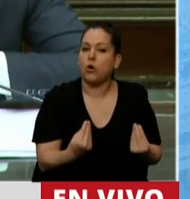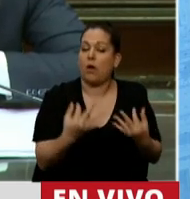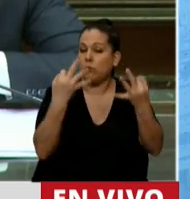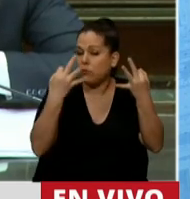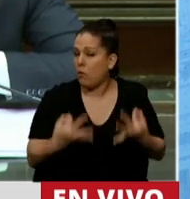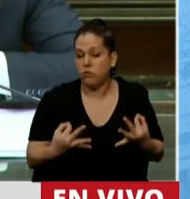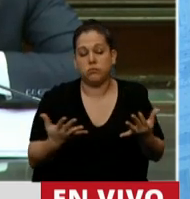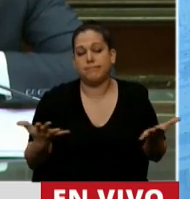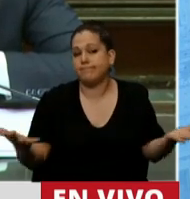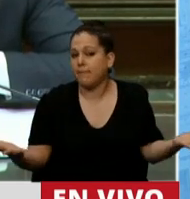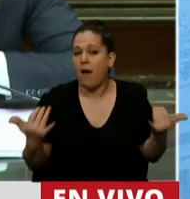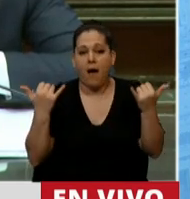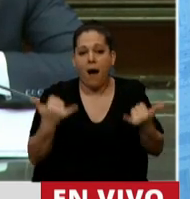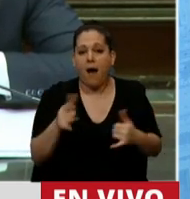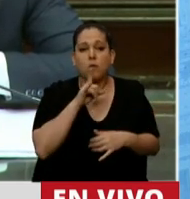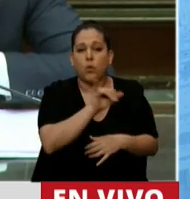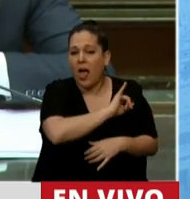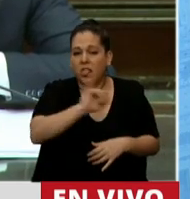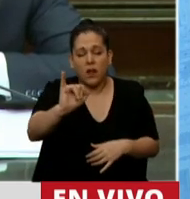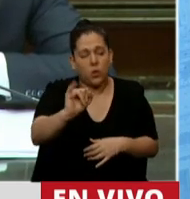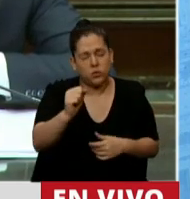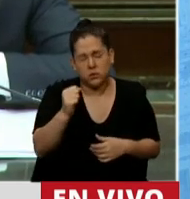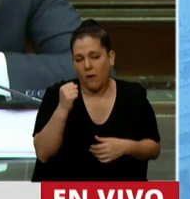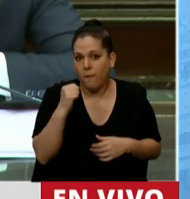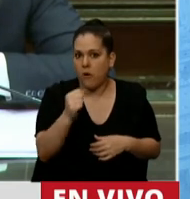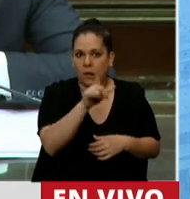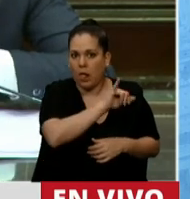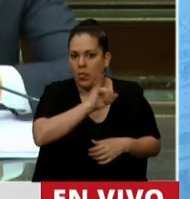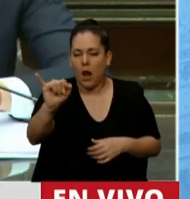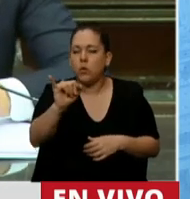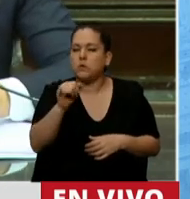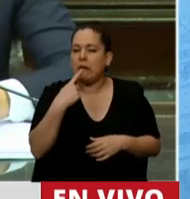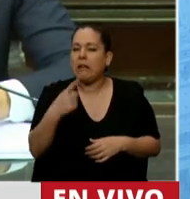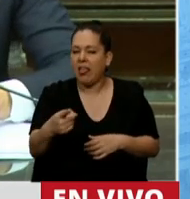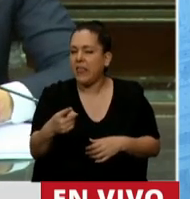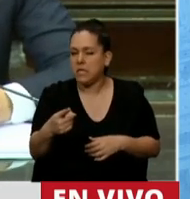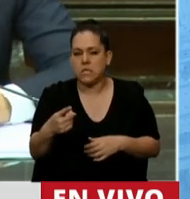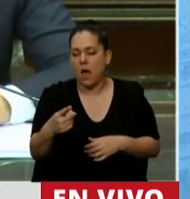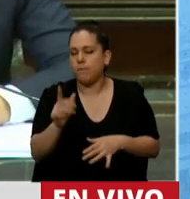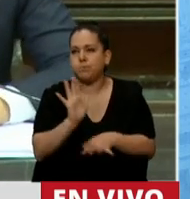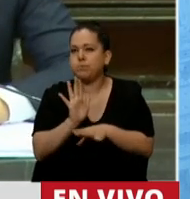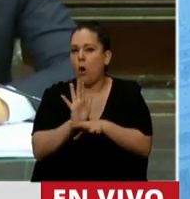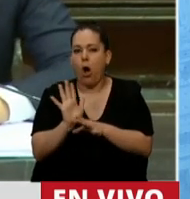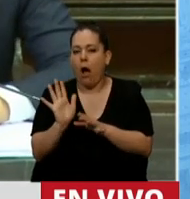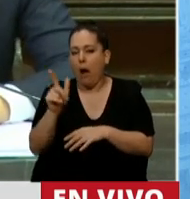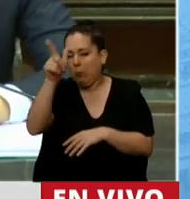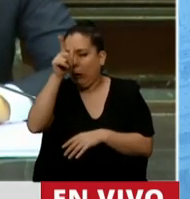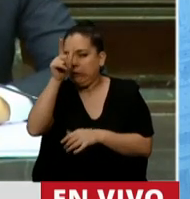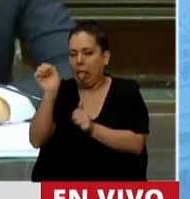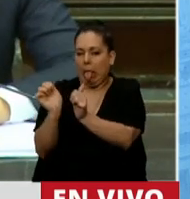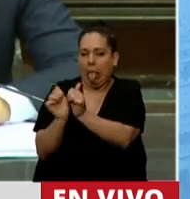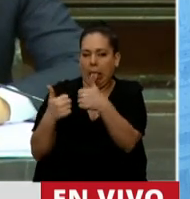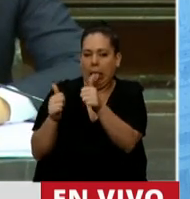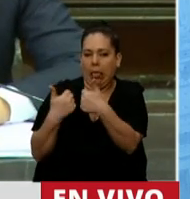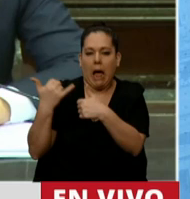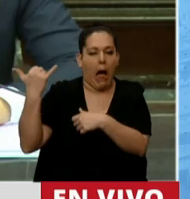hay una denuncia muy fuerte que están haciendo de encubrimiento de la policía bonaerense, porque